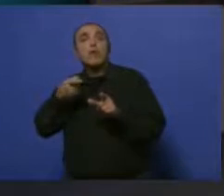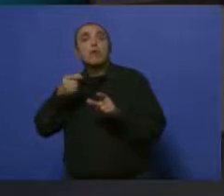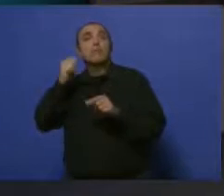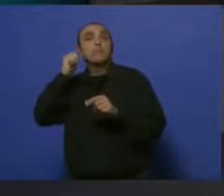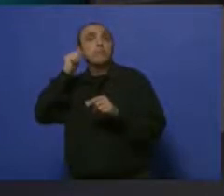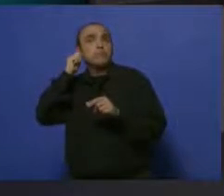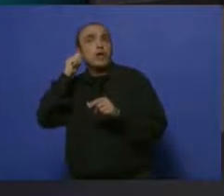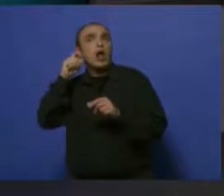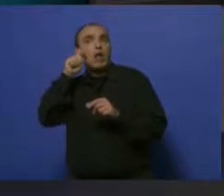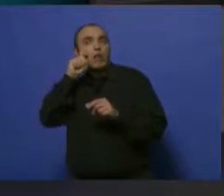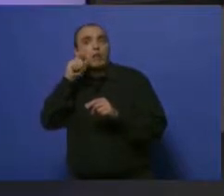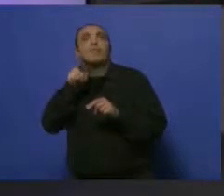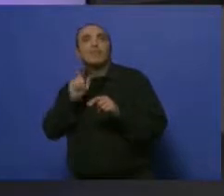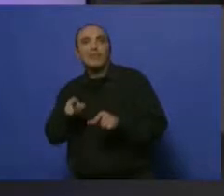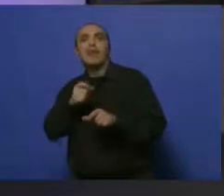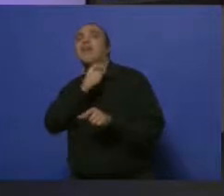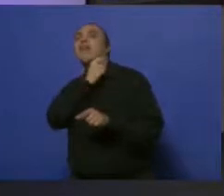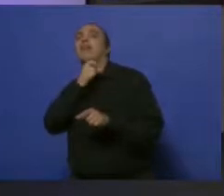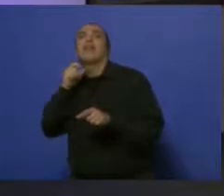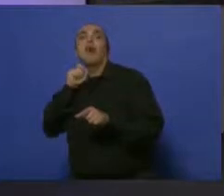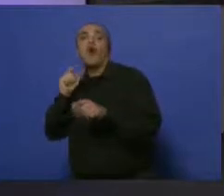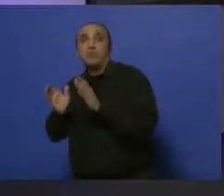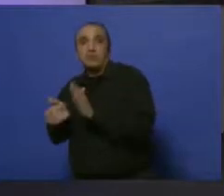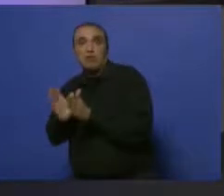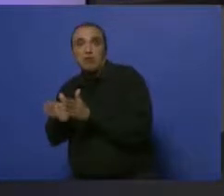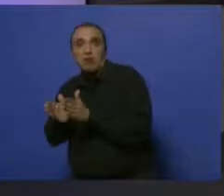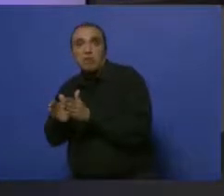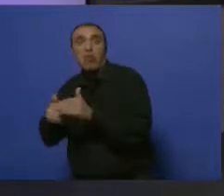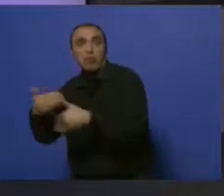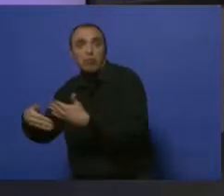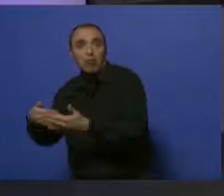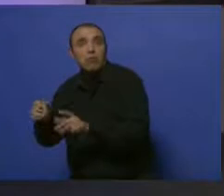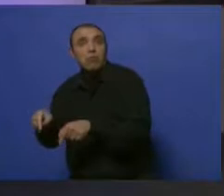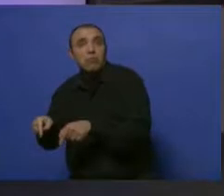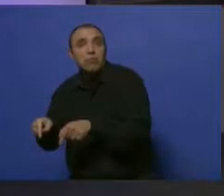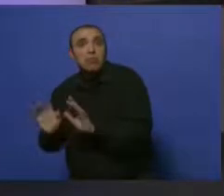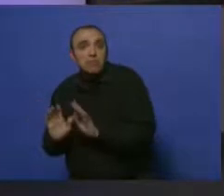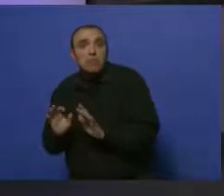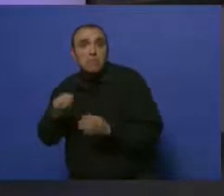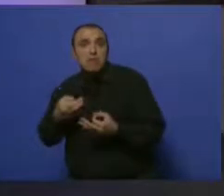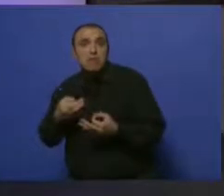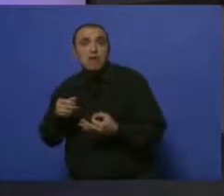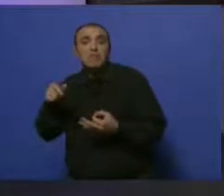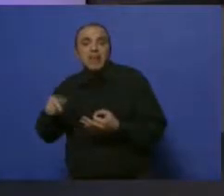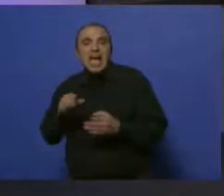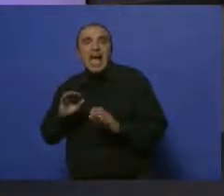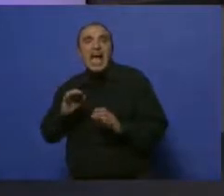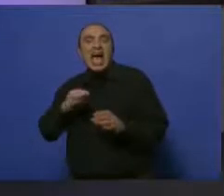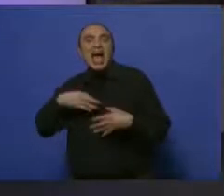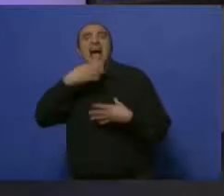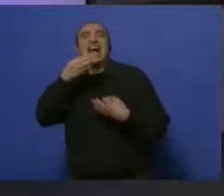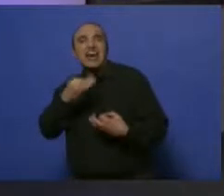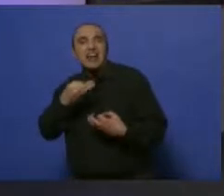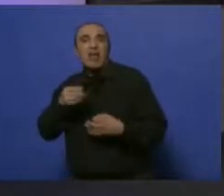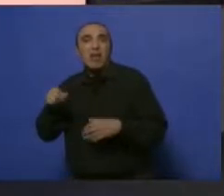con buena evolución, con tratamiento ambulatorio. Por eso, nuestros números no nos escapan de la realidad. A nivel